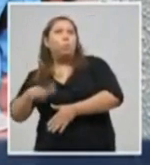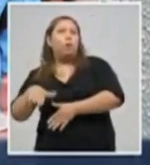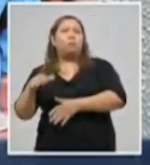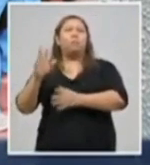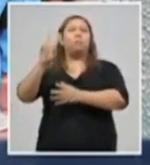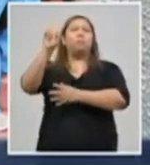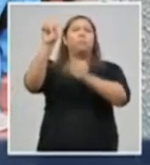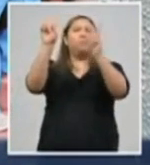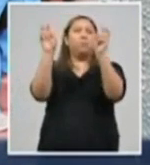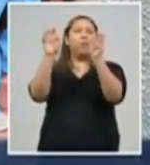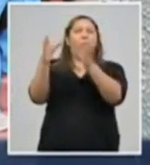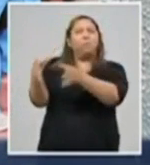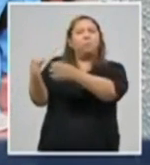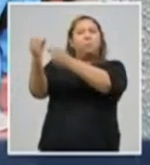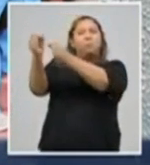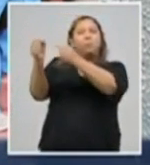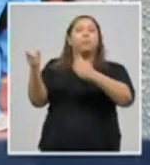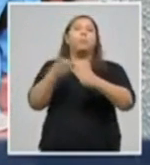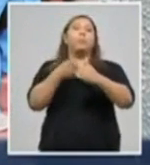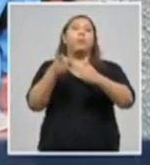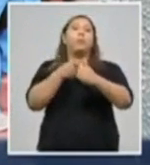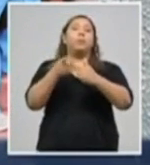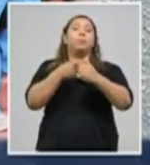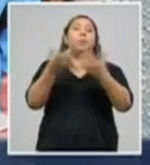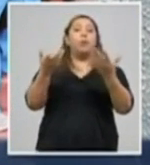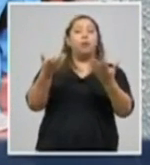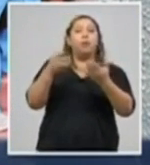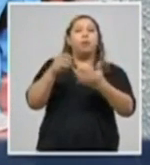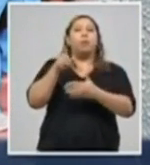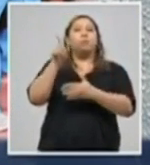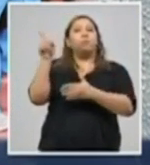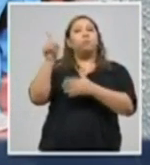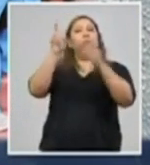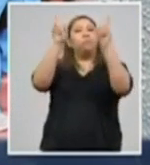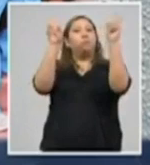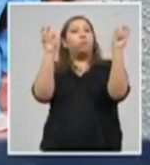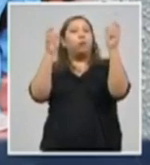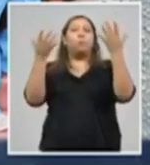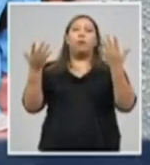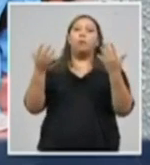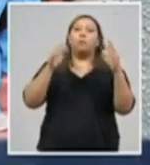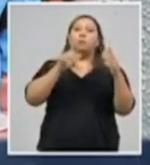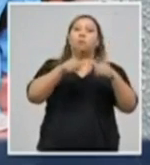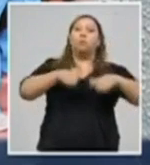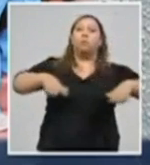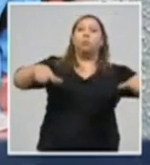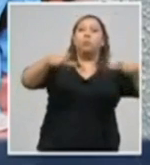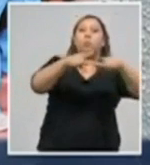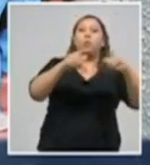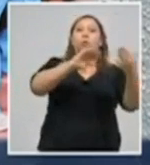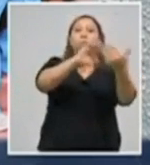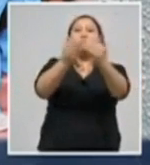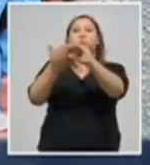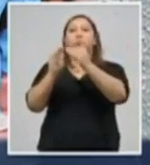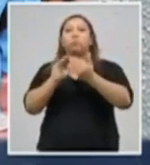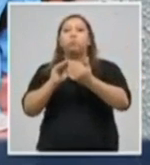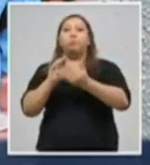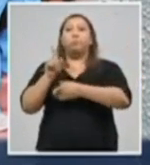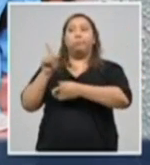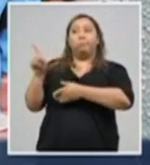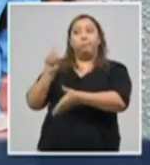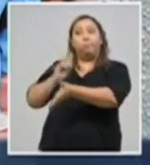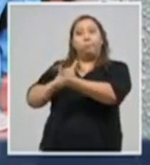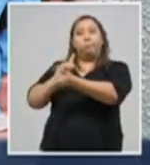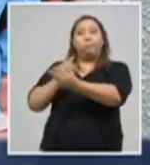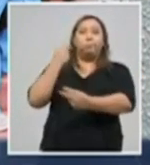contra el COVID-19 que han estado recorriendo barrios y colonias en los últimos días. ¿Por qué